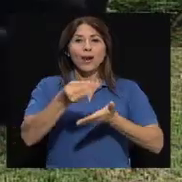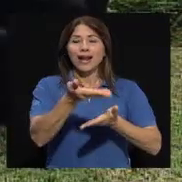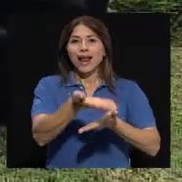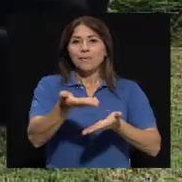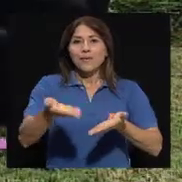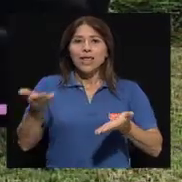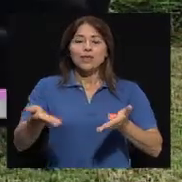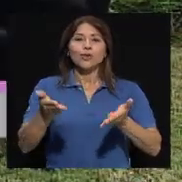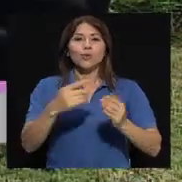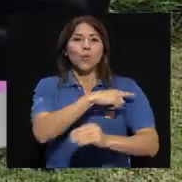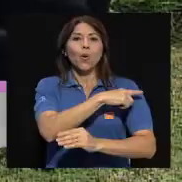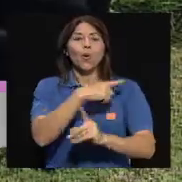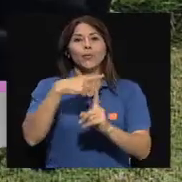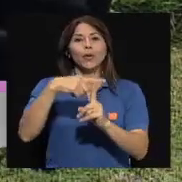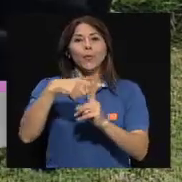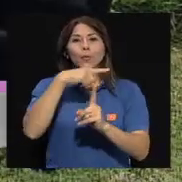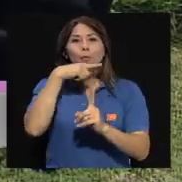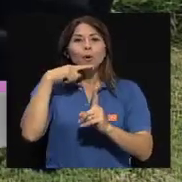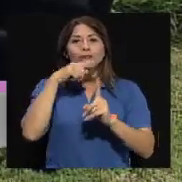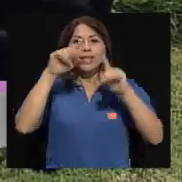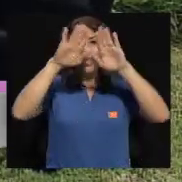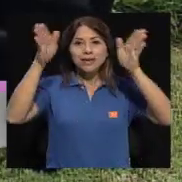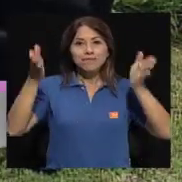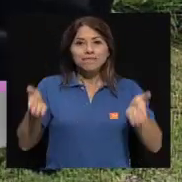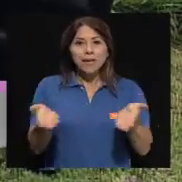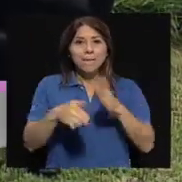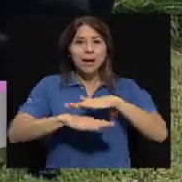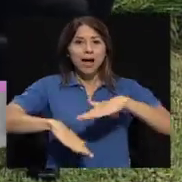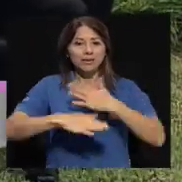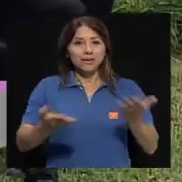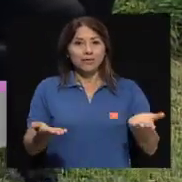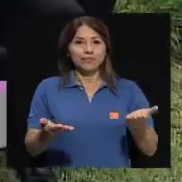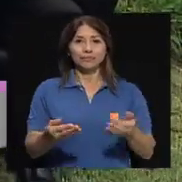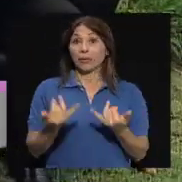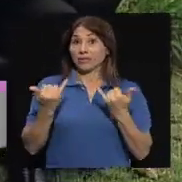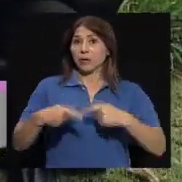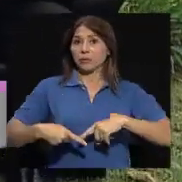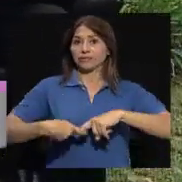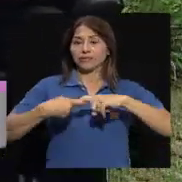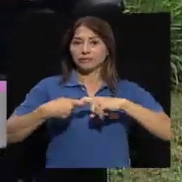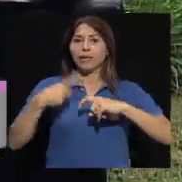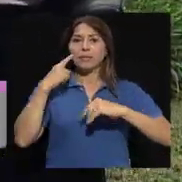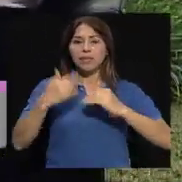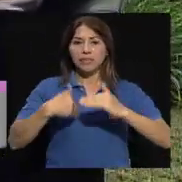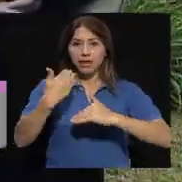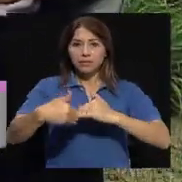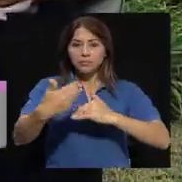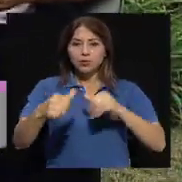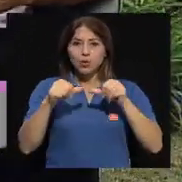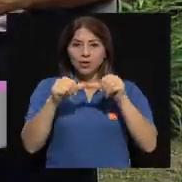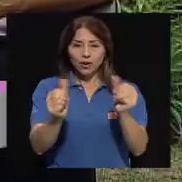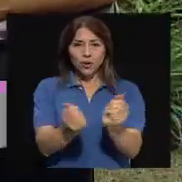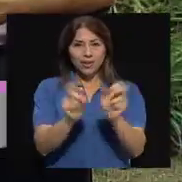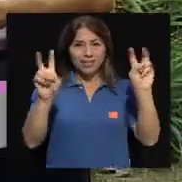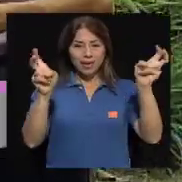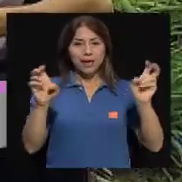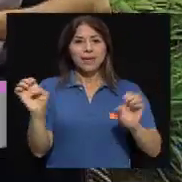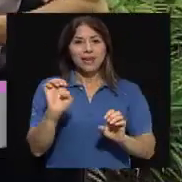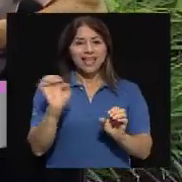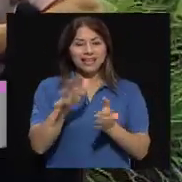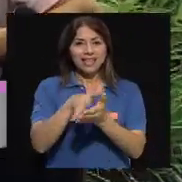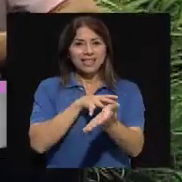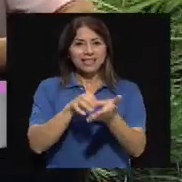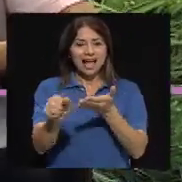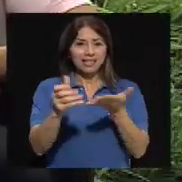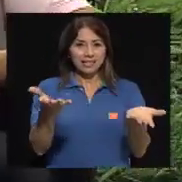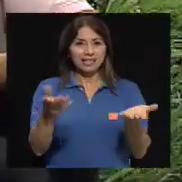¿verdad? Don Cristóbal, vamos a hacer nuestra primera pausa para regresar y retomar el tema de emergencias